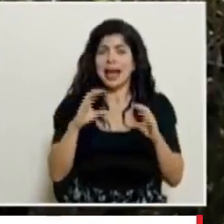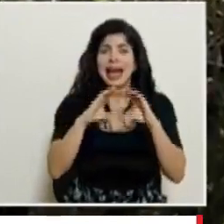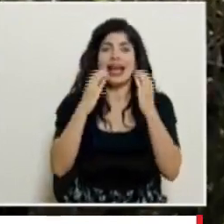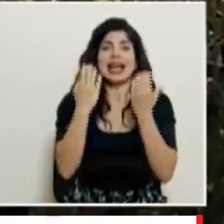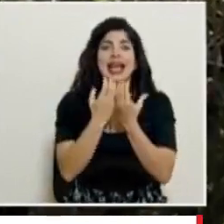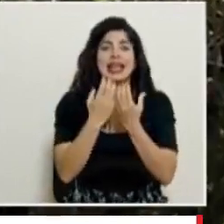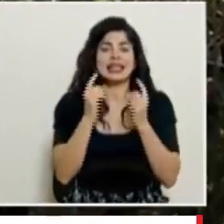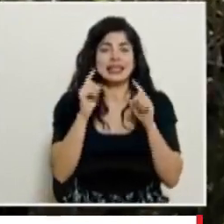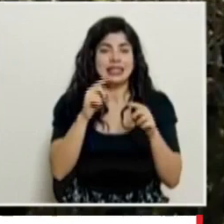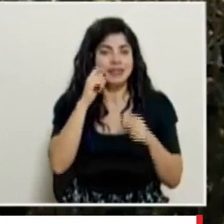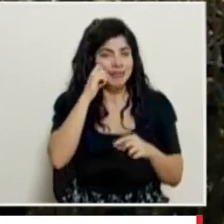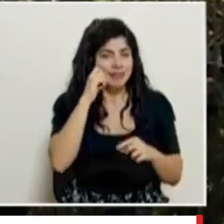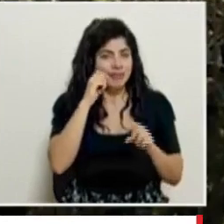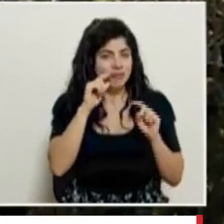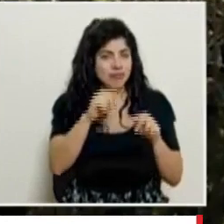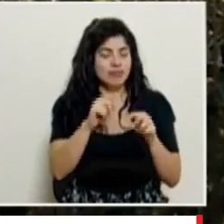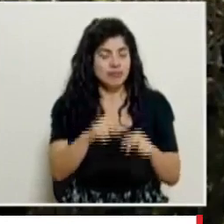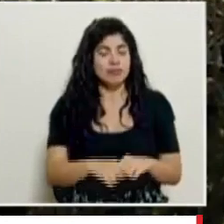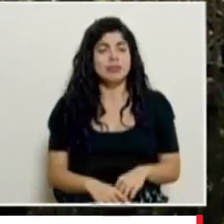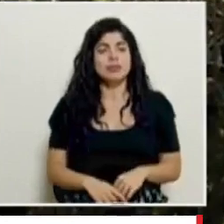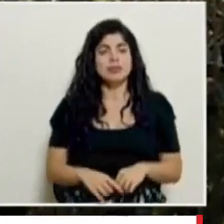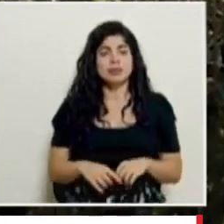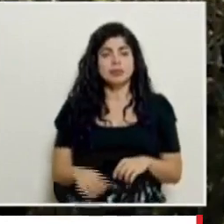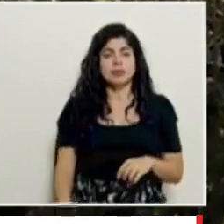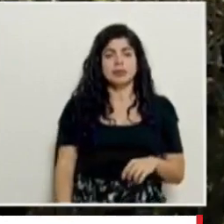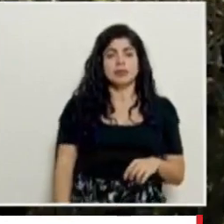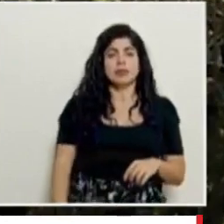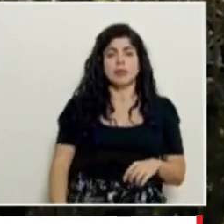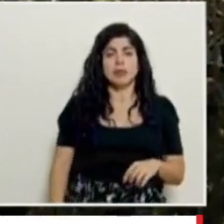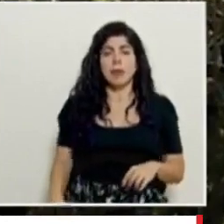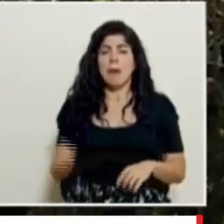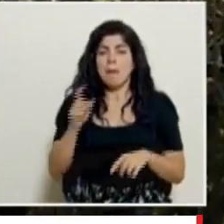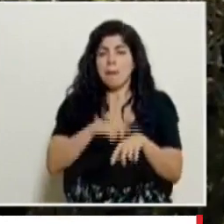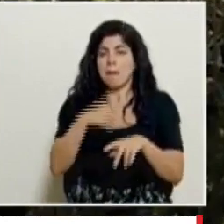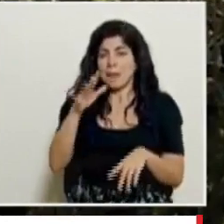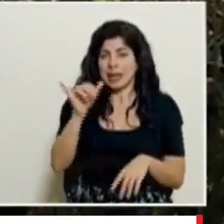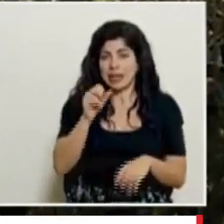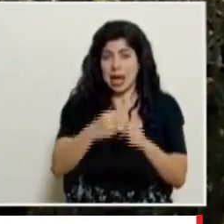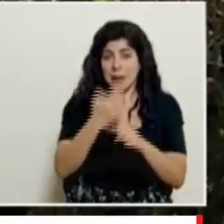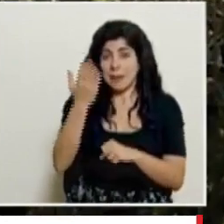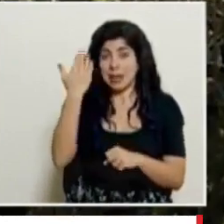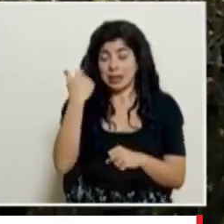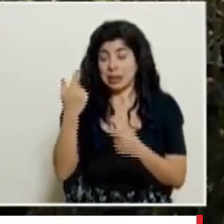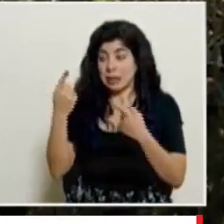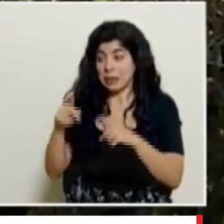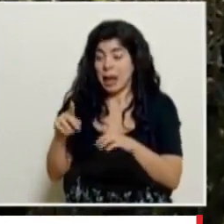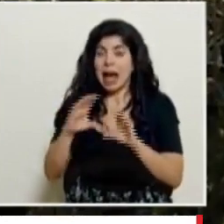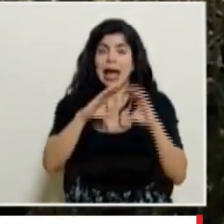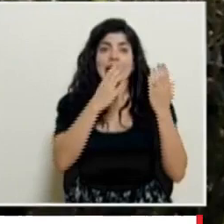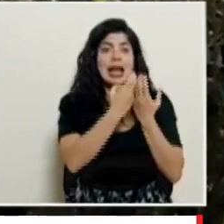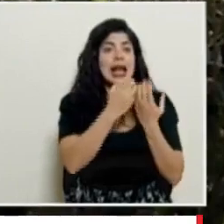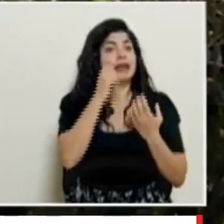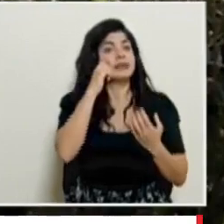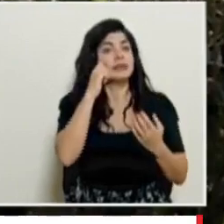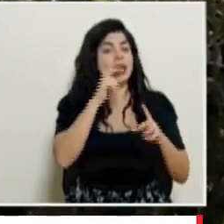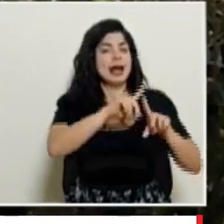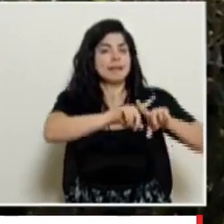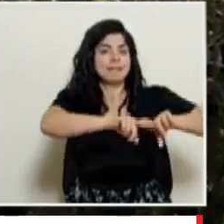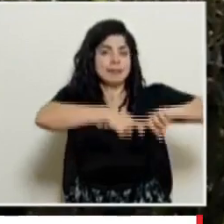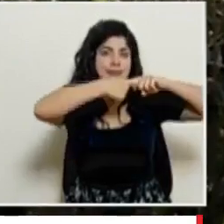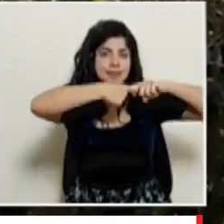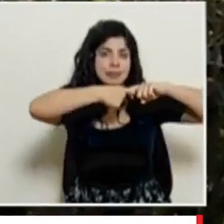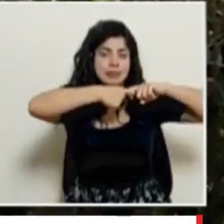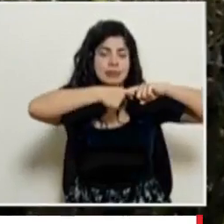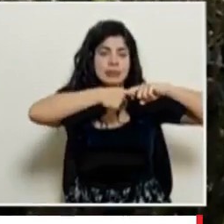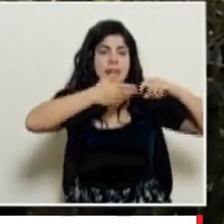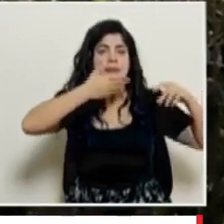clases presenciales justo en un momento similar del año pasado se tomó la decisión de suspender las clases presenciales